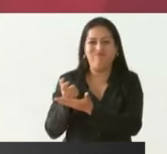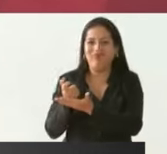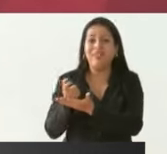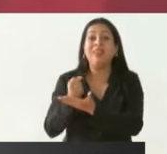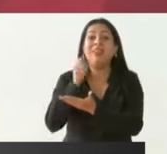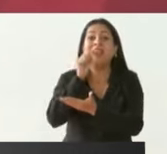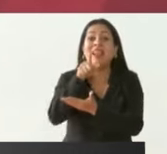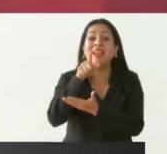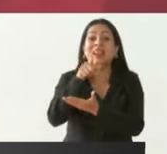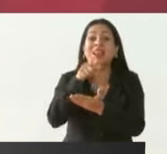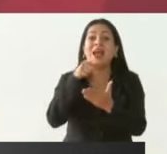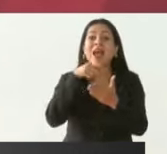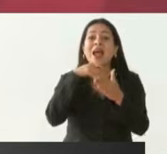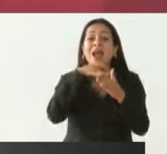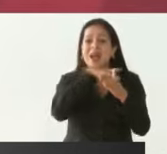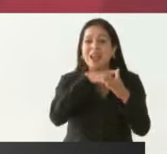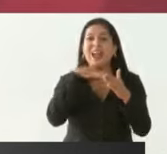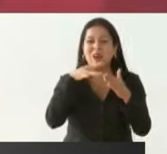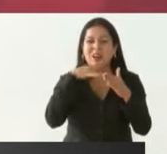la corrupción.